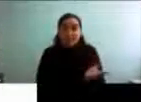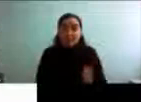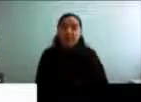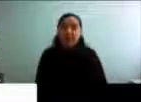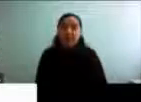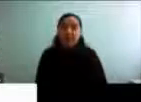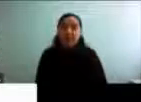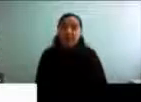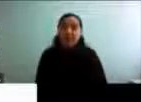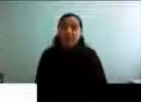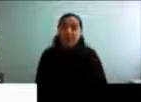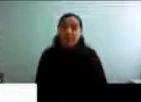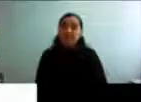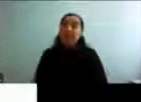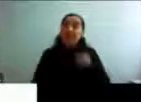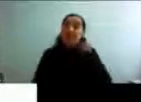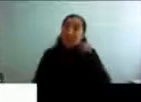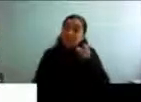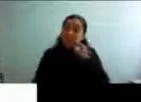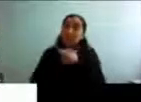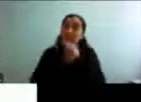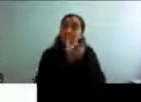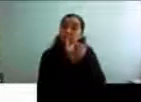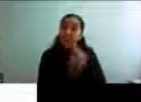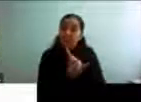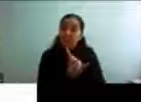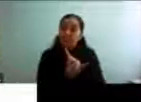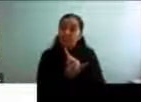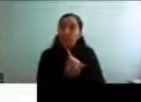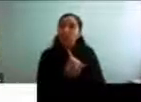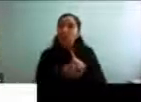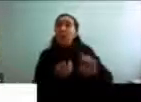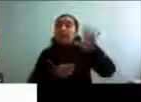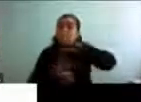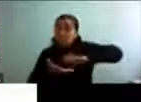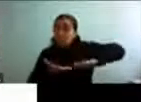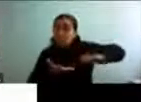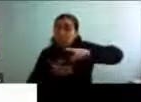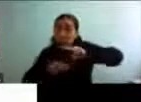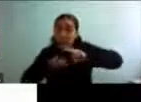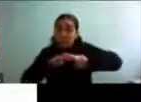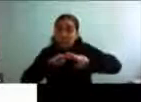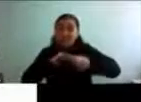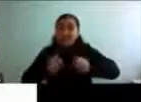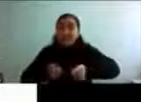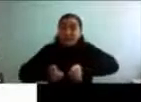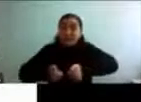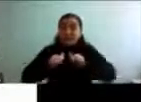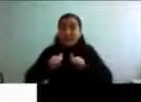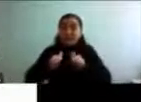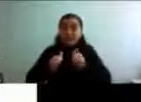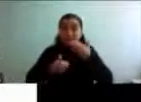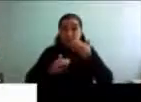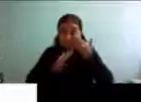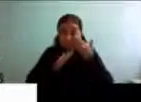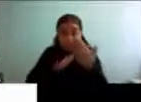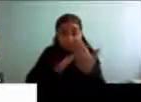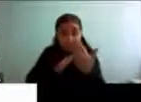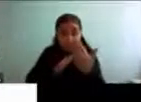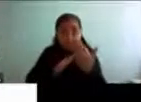Y estos tipos de cambios y estos eventos que ocurren y estos desafíos que se nos ponen por delante,